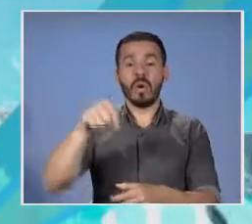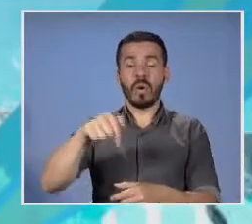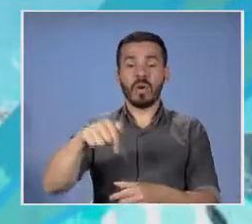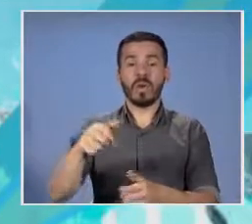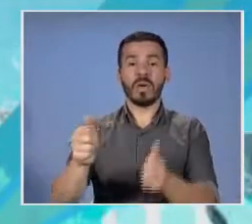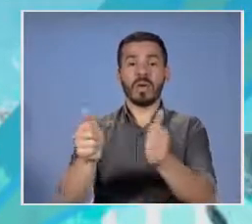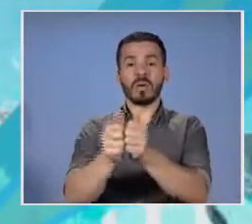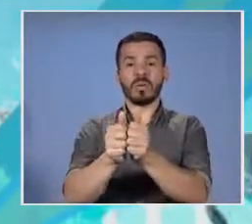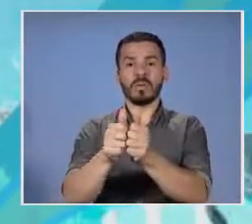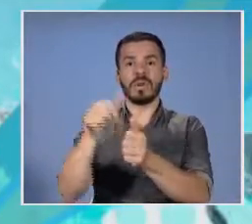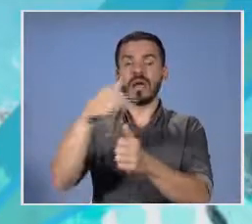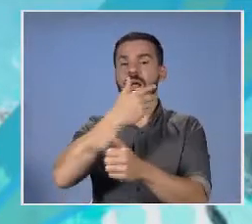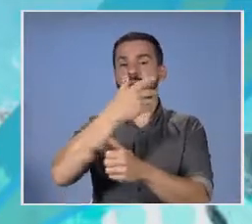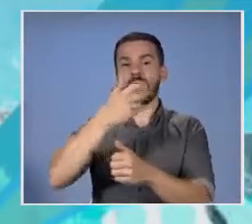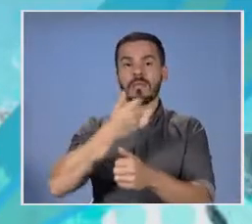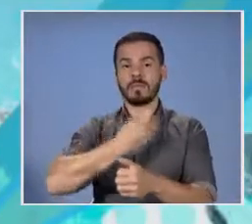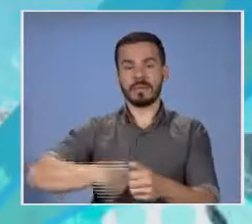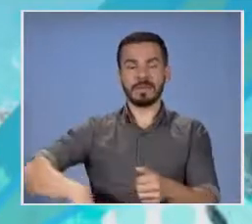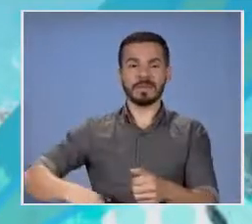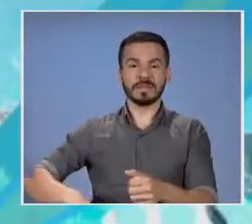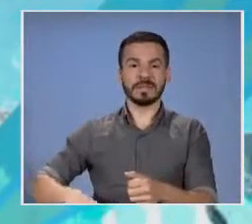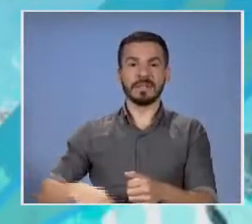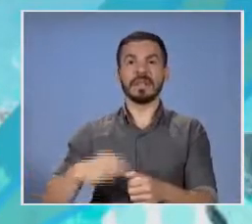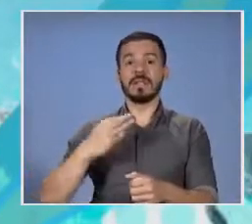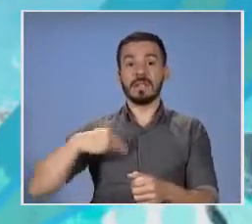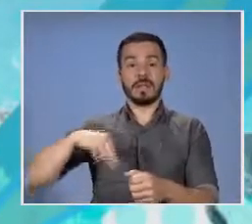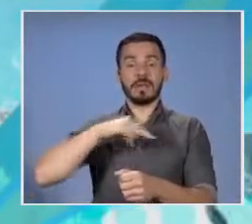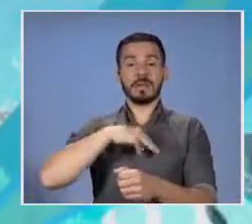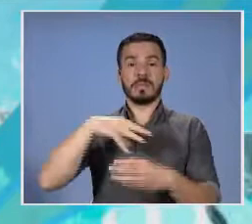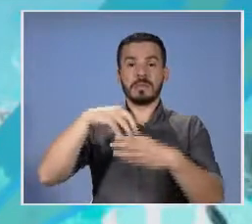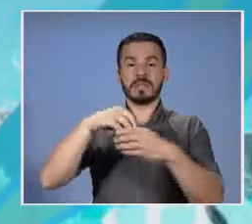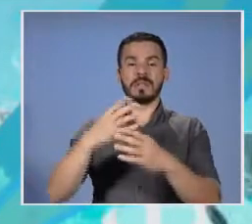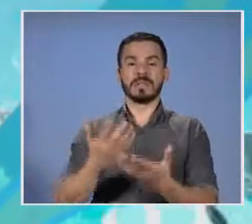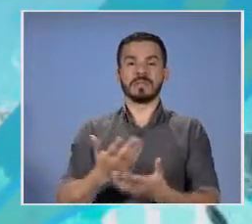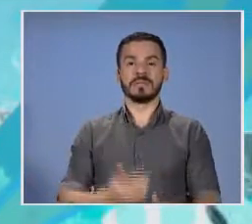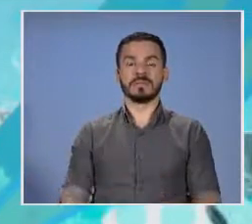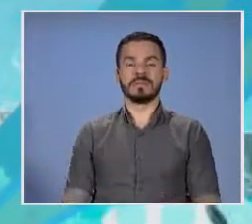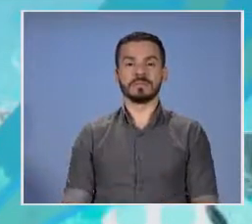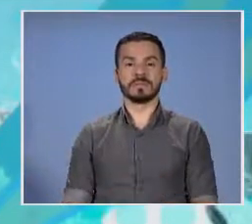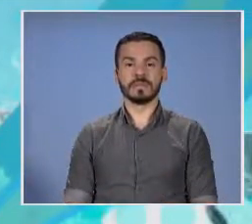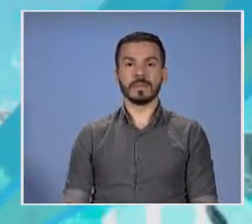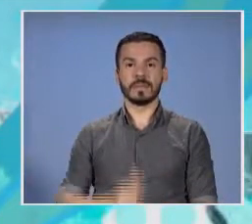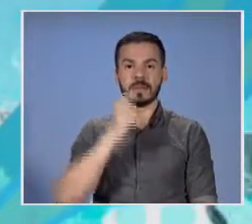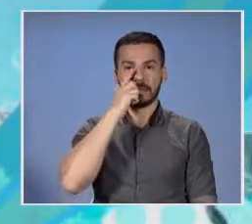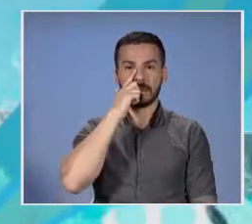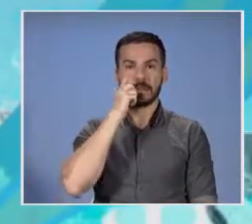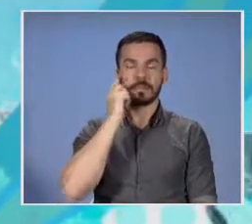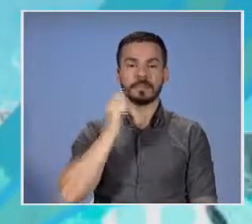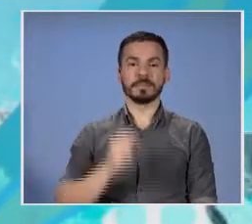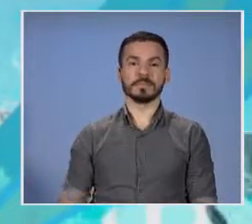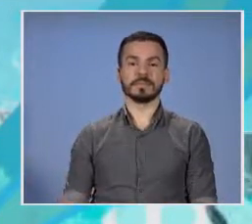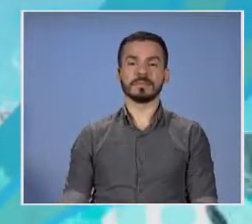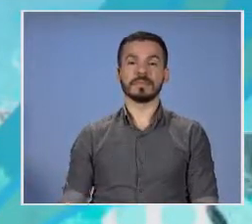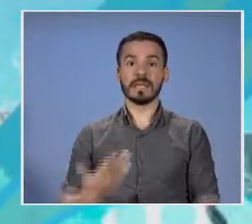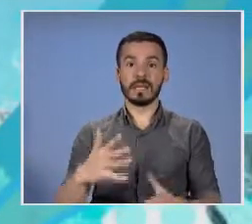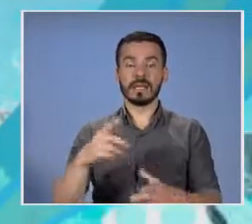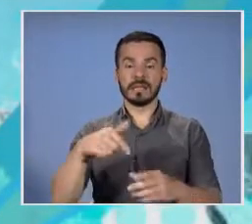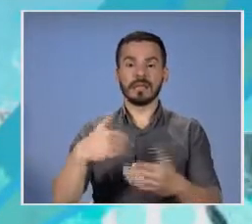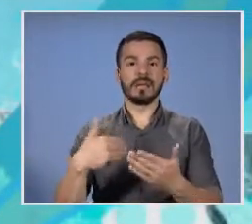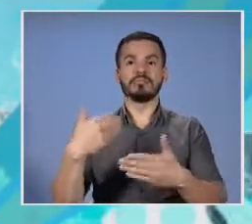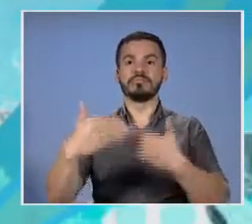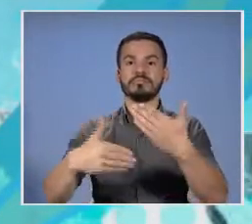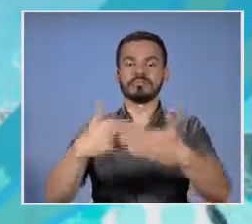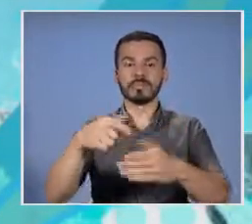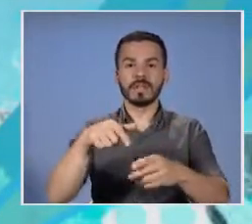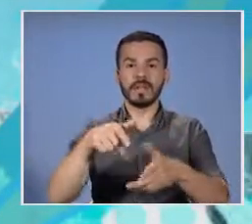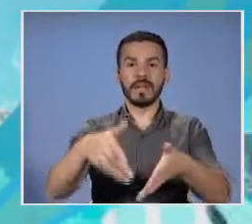a el presidente, a sus ministros y que en este momento, pues, ya están en avance